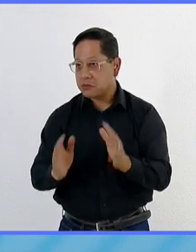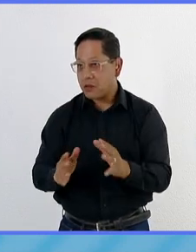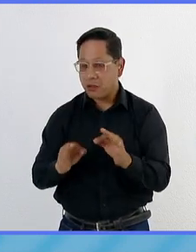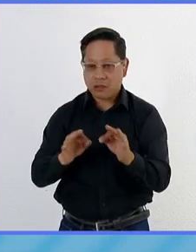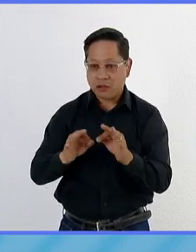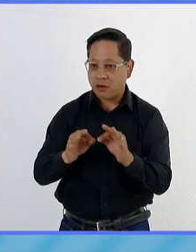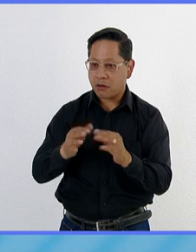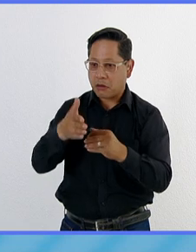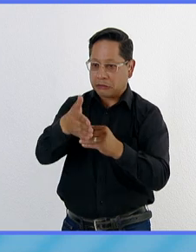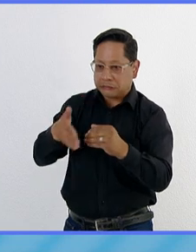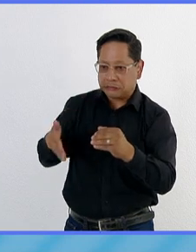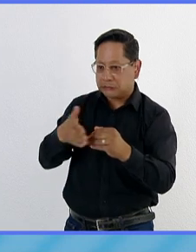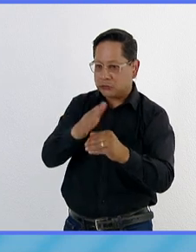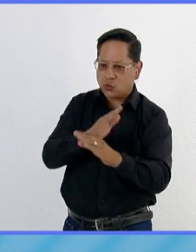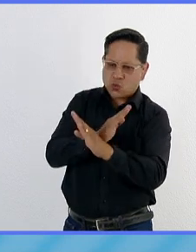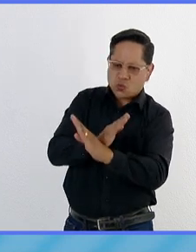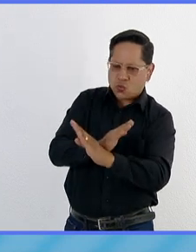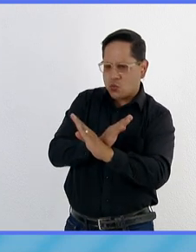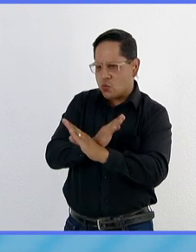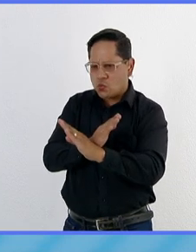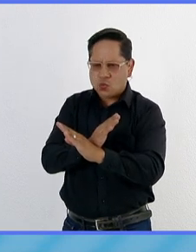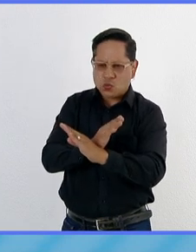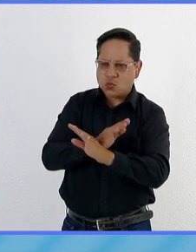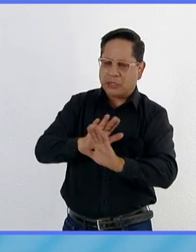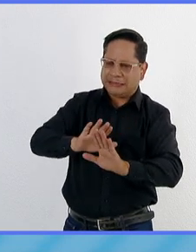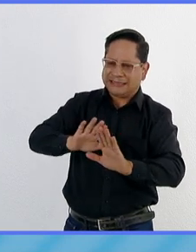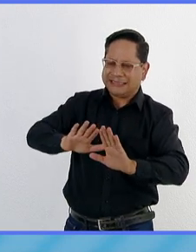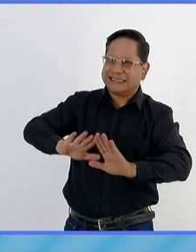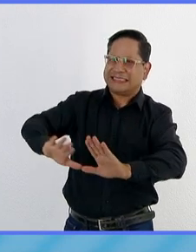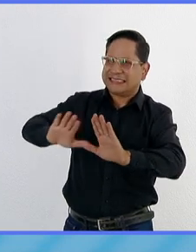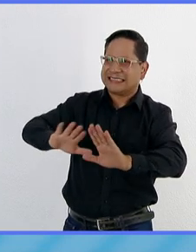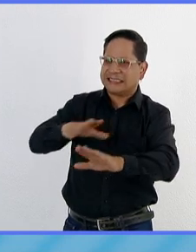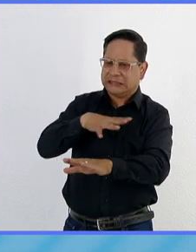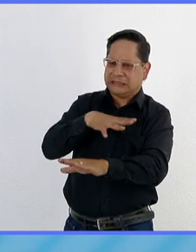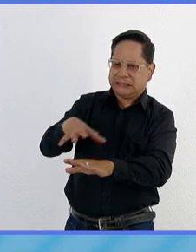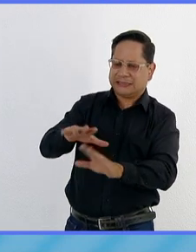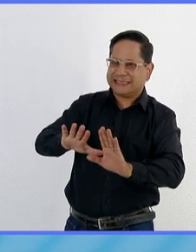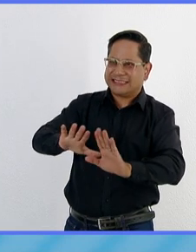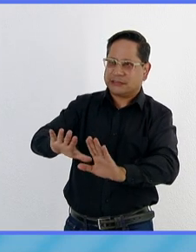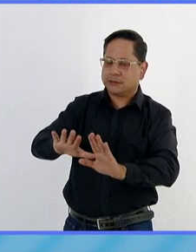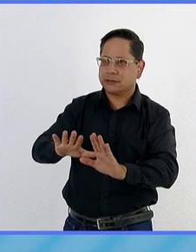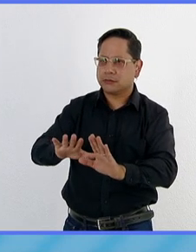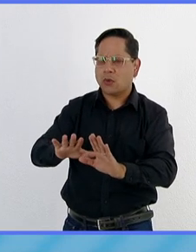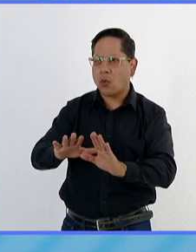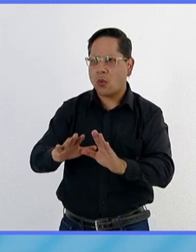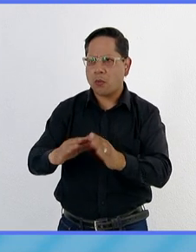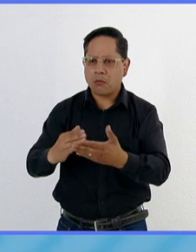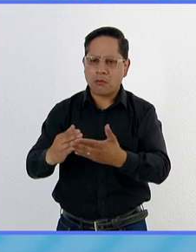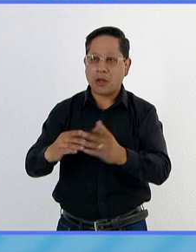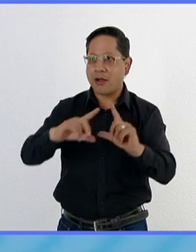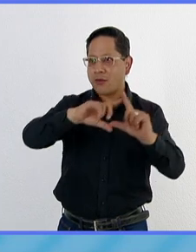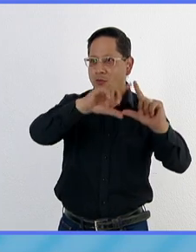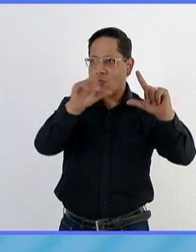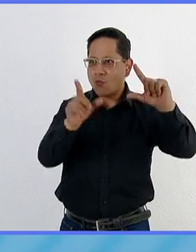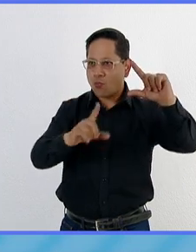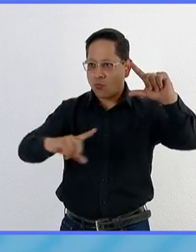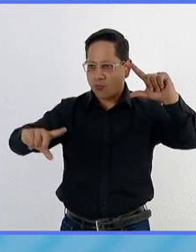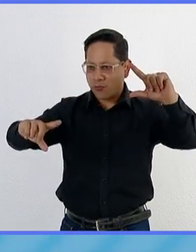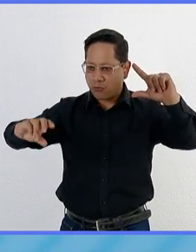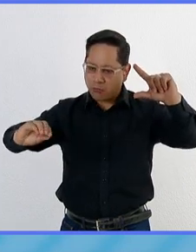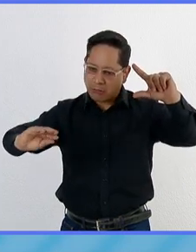de trabajo, la barrera de contención para que no avance al resto del país. Porque imagínate, uno imagina en su